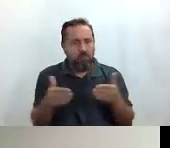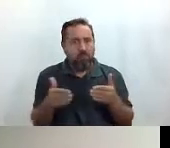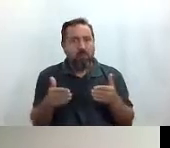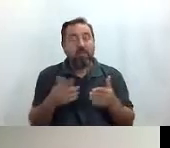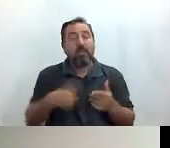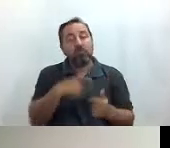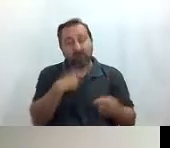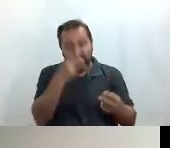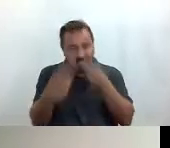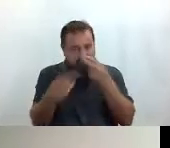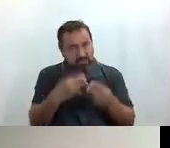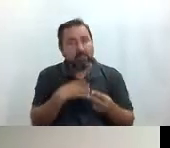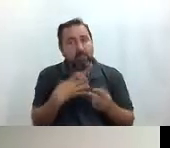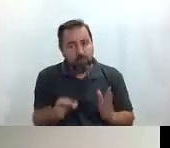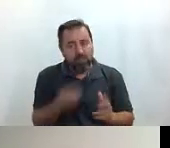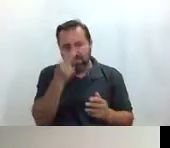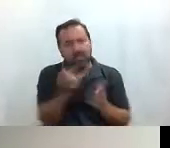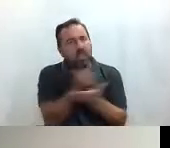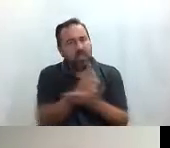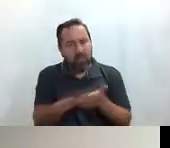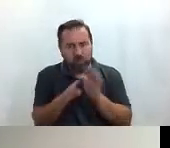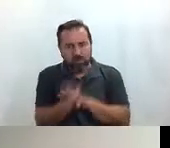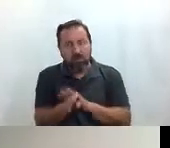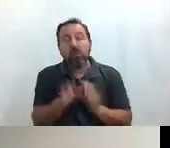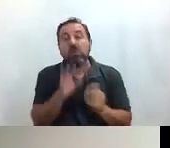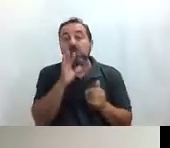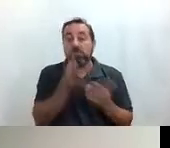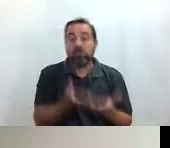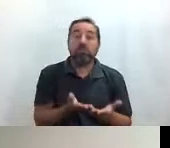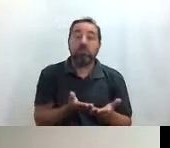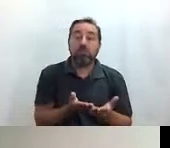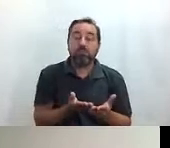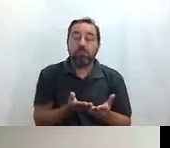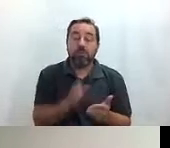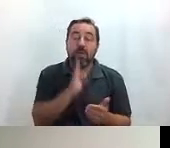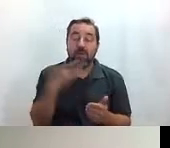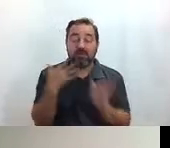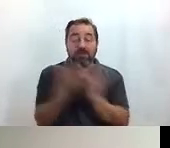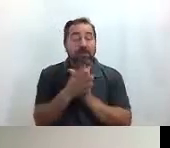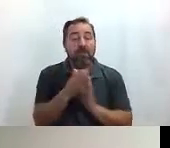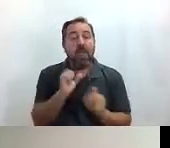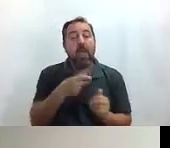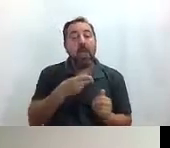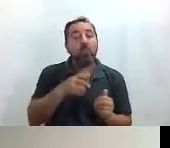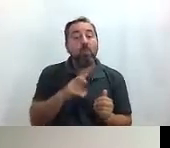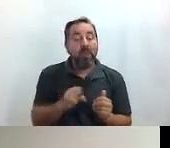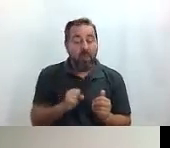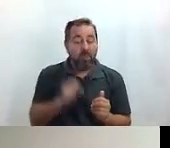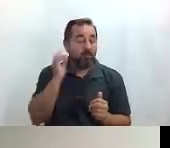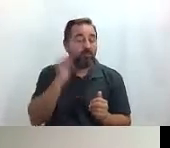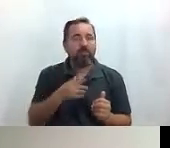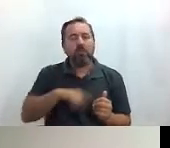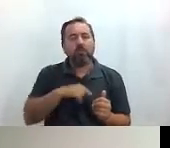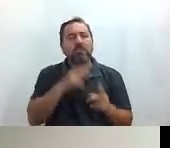visitarlo y además podéis visitarlo gratuitamente porque como os comentaba Almudena lo que vamos a hacer es a través de Prediz